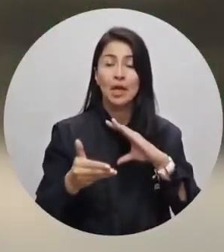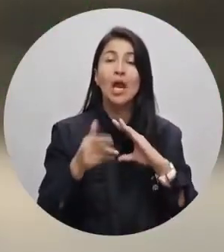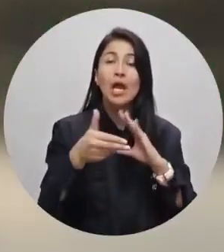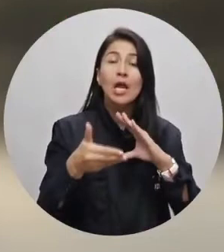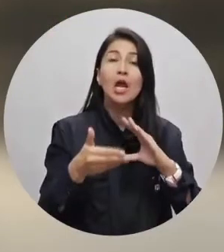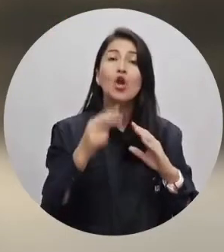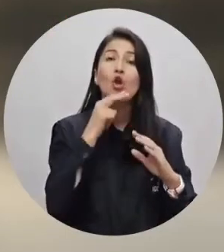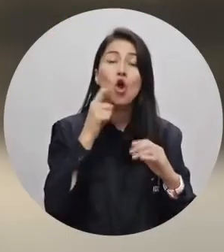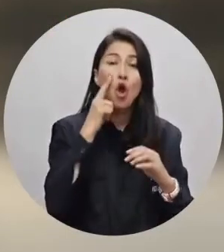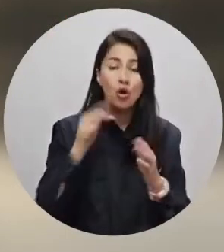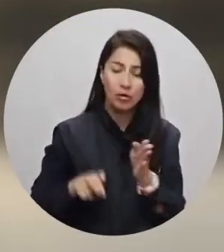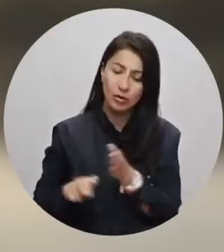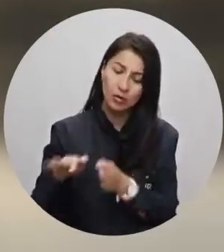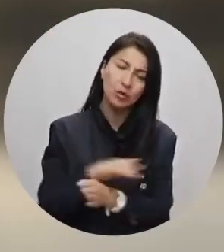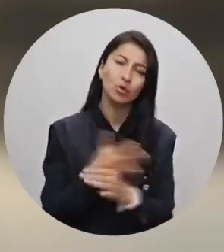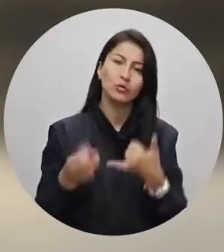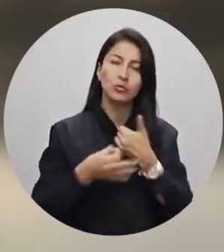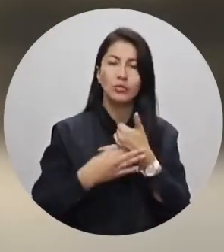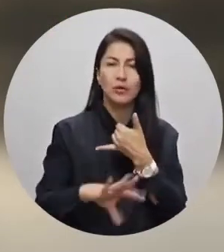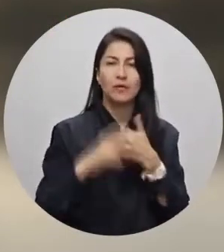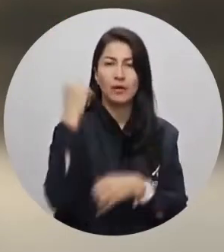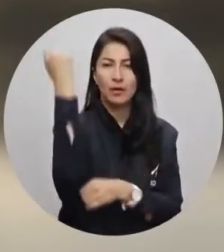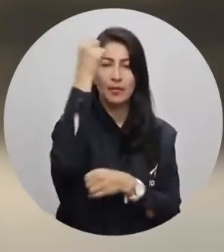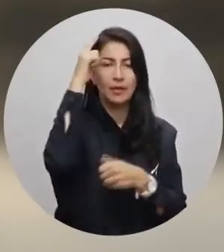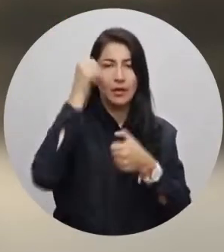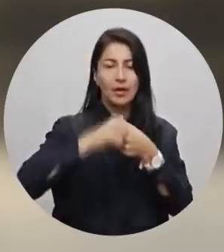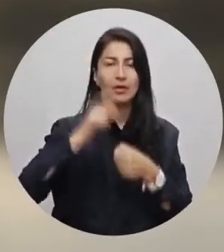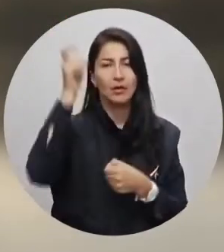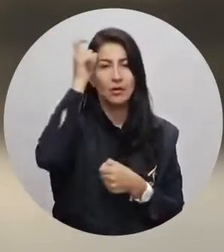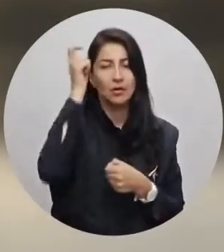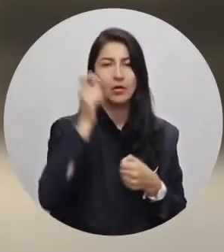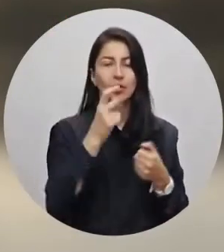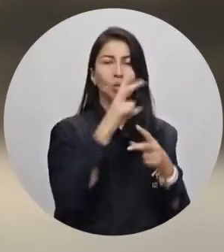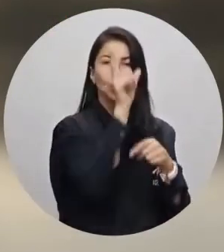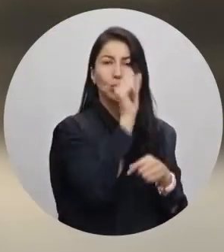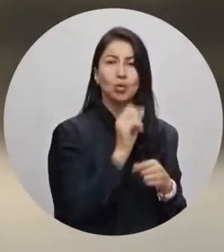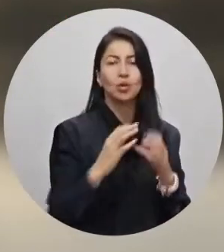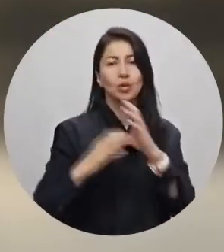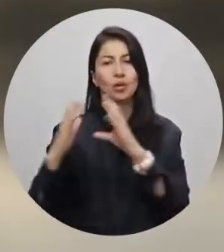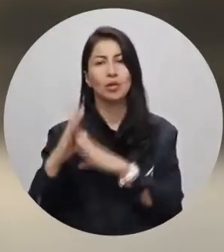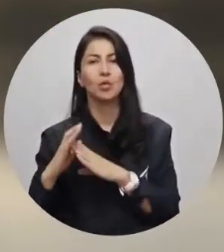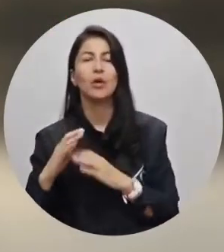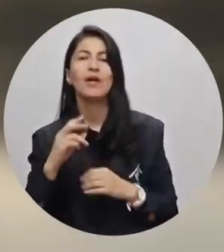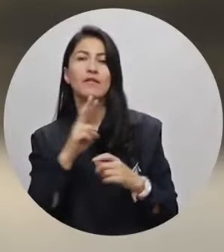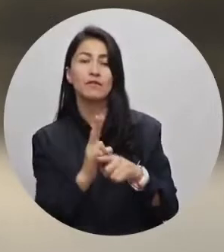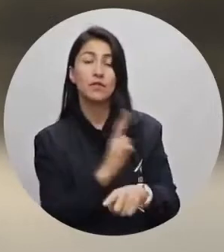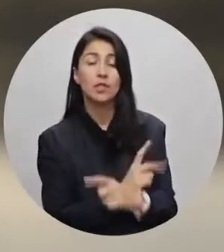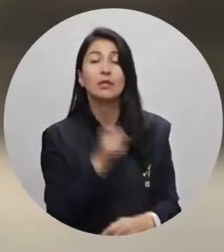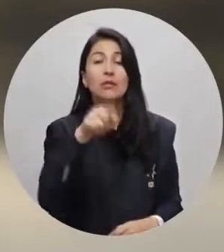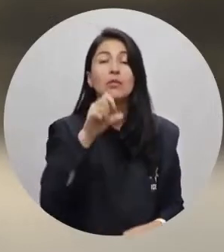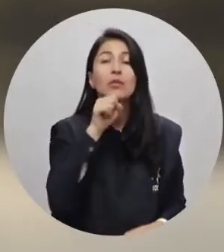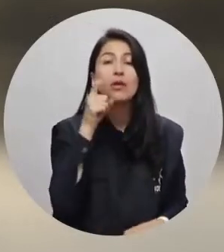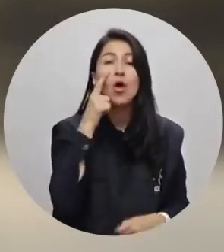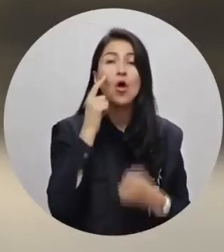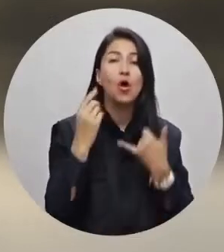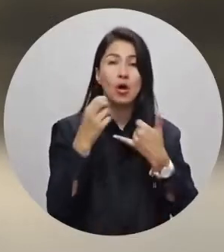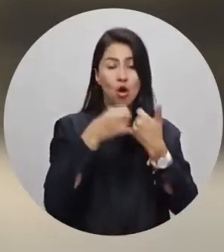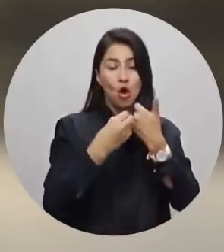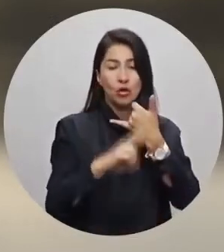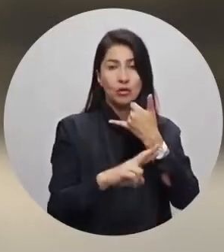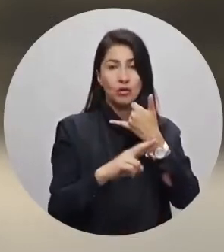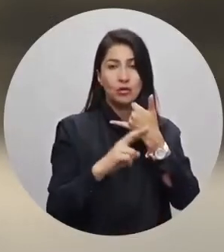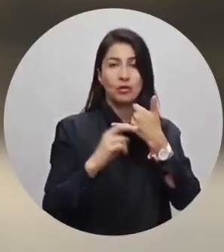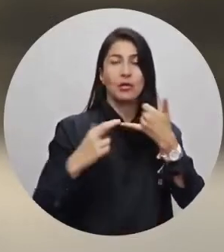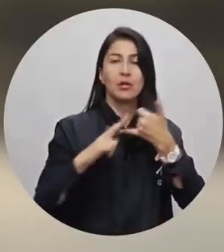Alerta roja por desbordamientos en ríos de Guaviare, Meta, Arauca, Córdoba, Sucre, Cauca y Vichada. Alerta naranja en las